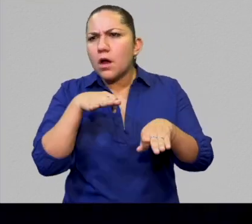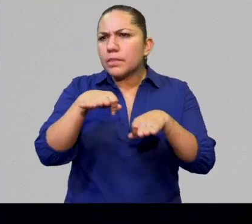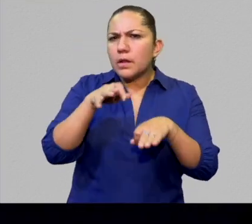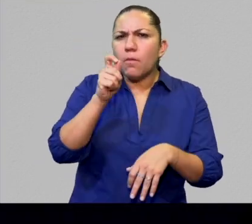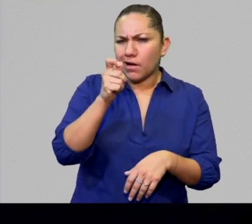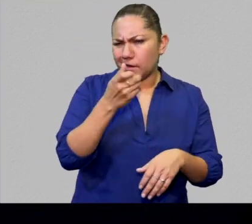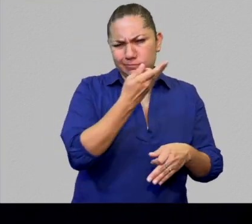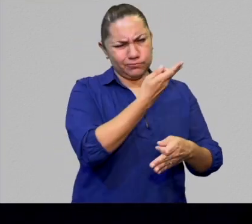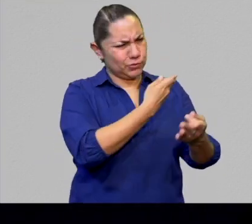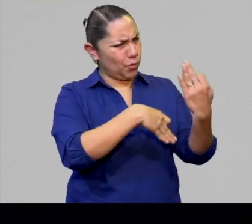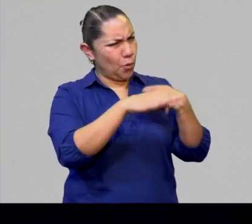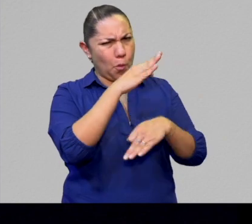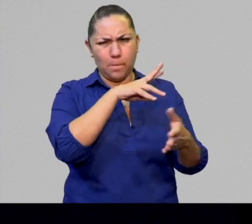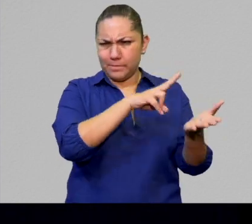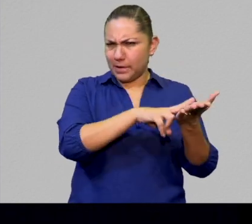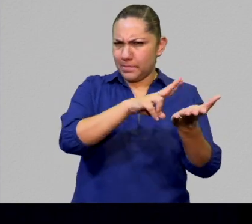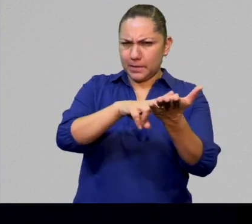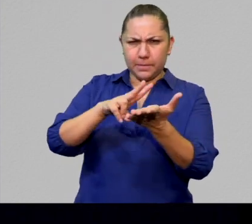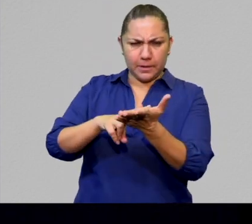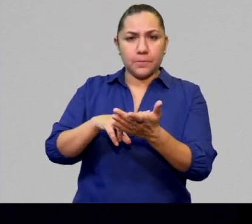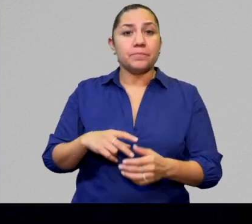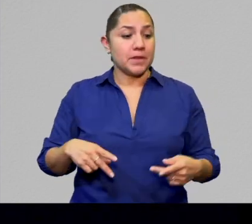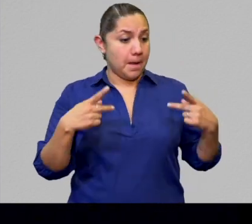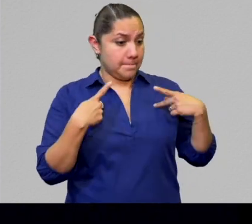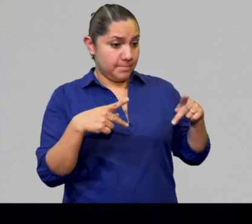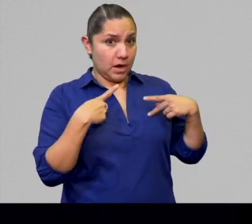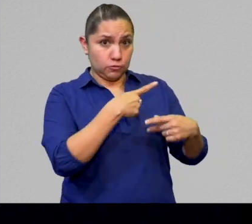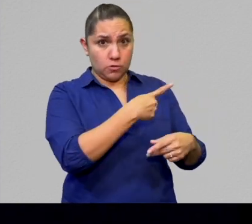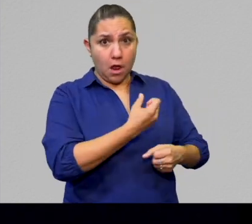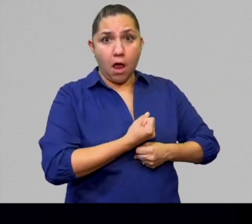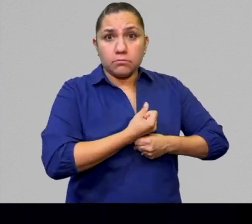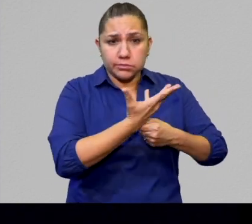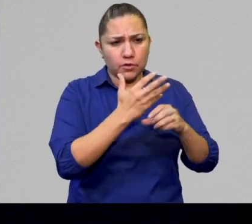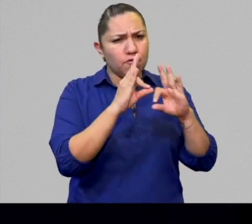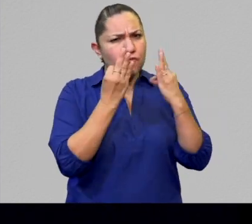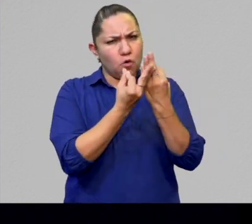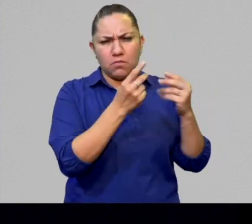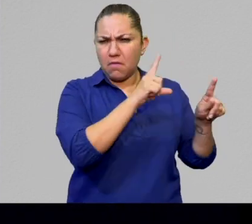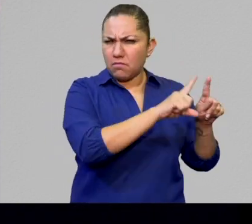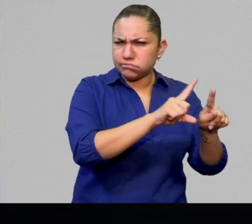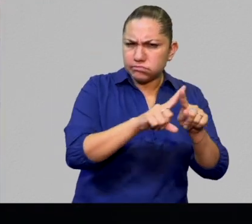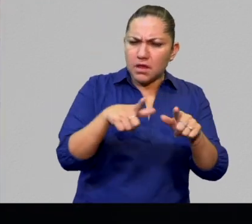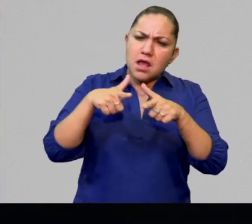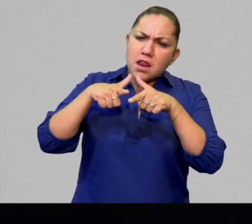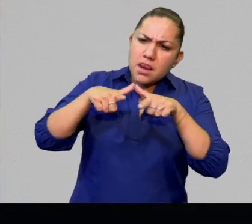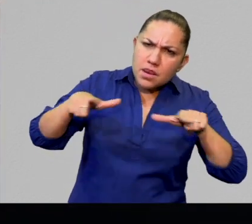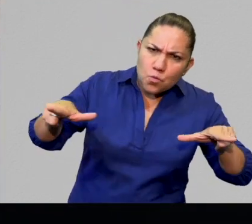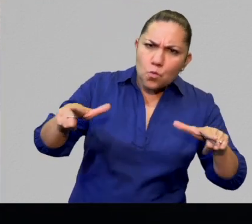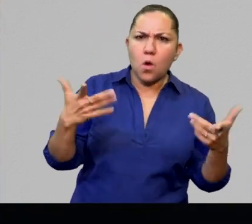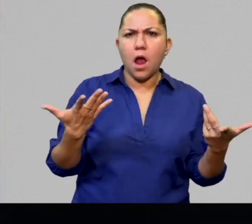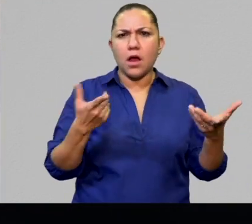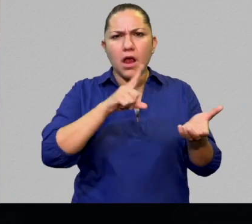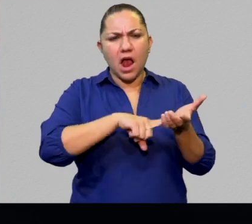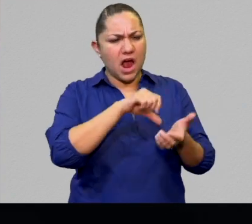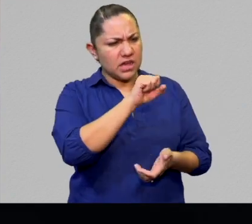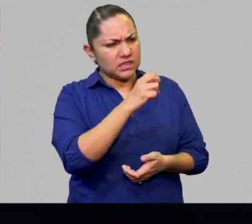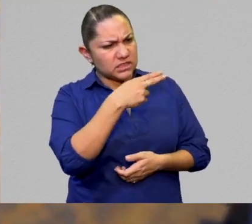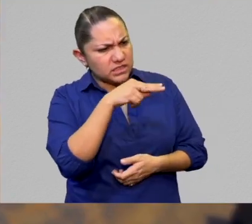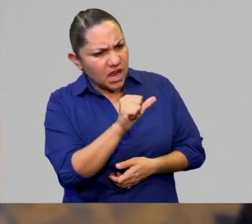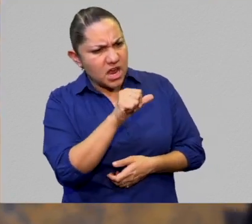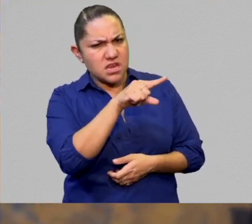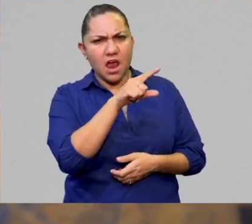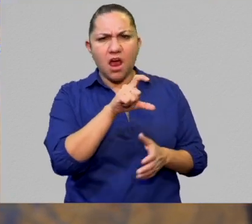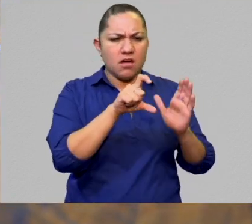Las personas son seres que se expresan de distintas formas, con diferentes lenguajes y señas, las cuales se